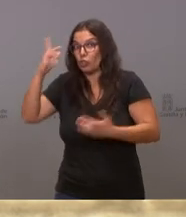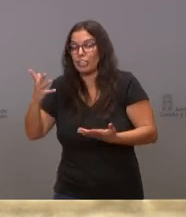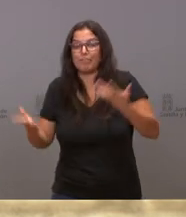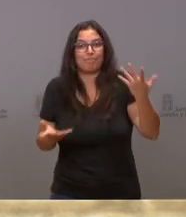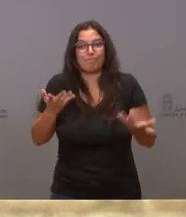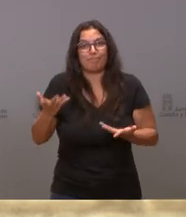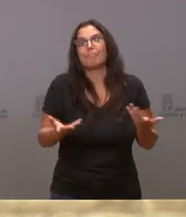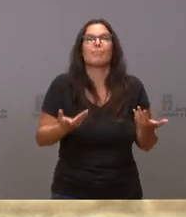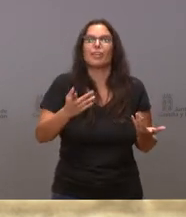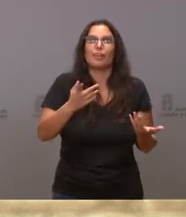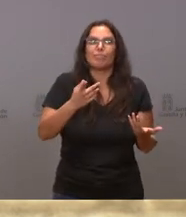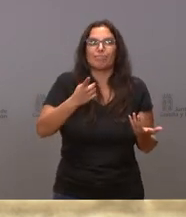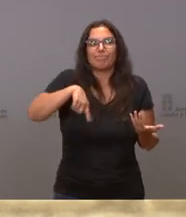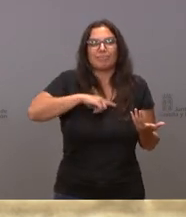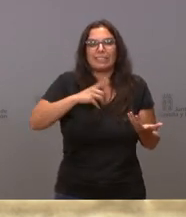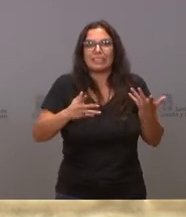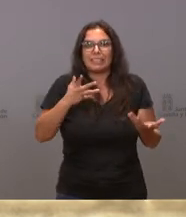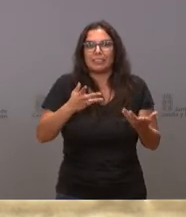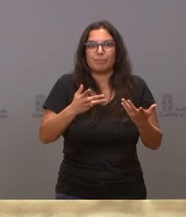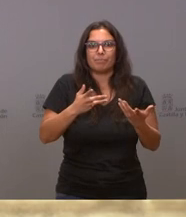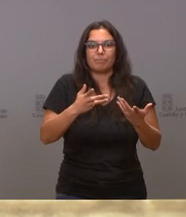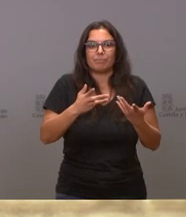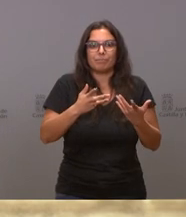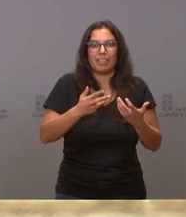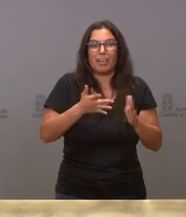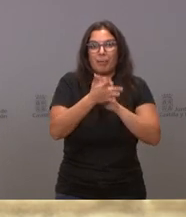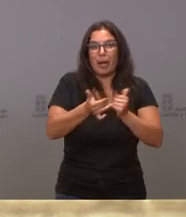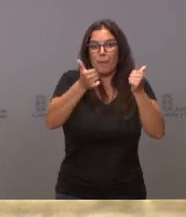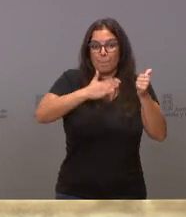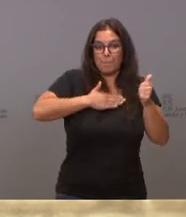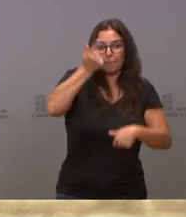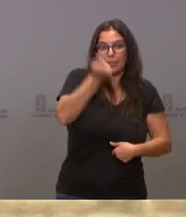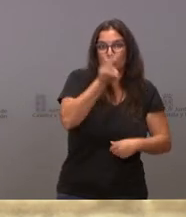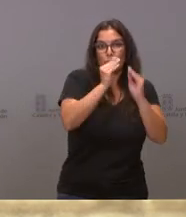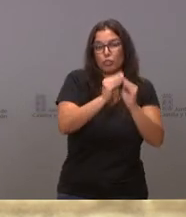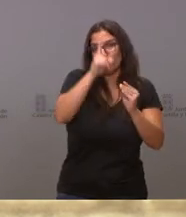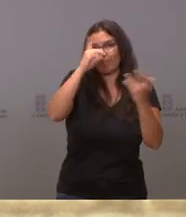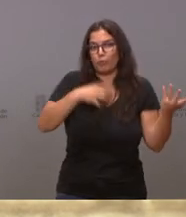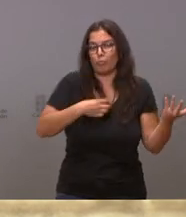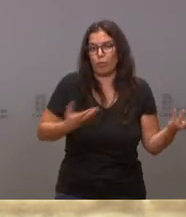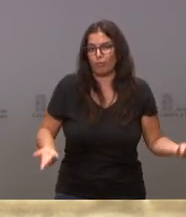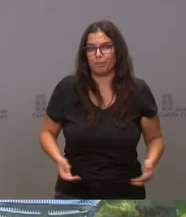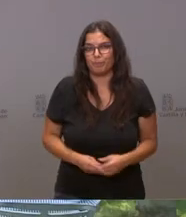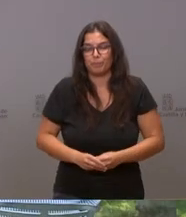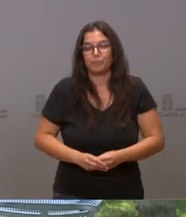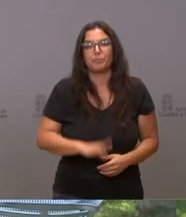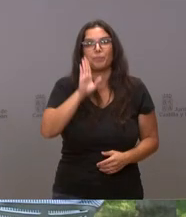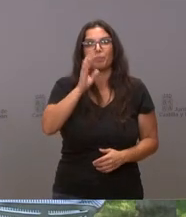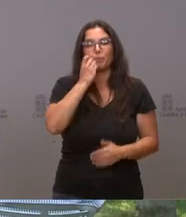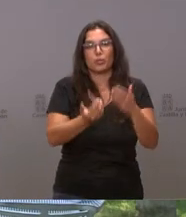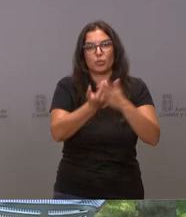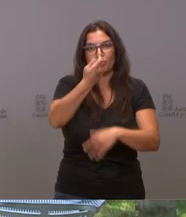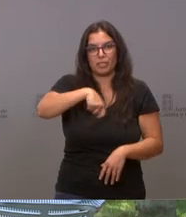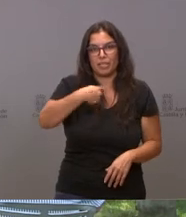es complicado en estos momentos seguir avanzando en más datos respecto al ámbito presupuestario. Hola, buenos días, presidente.